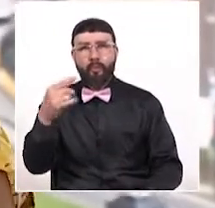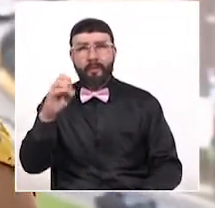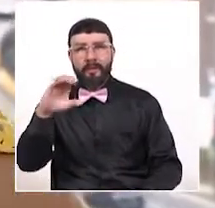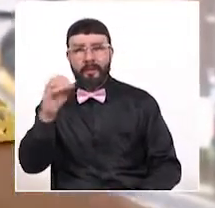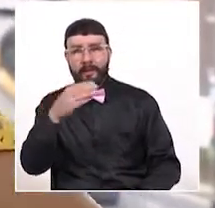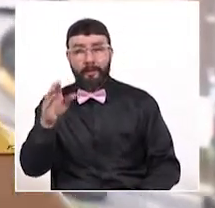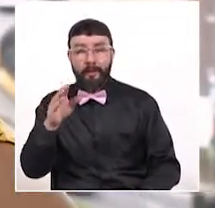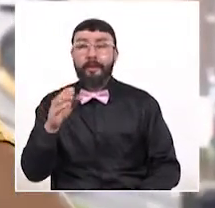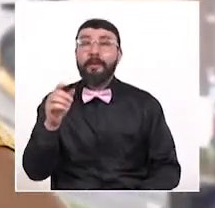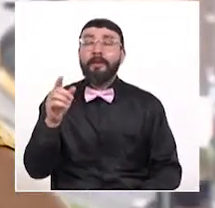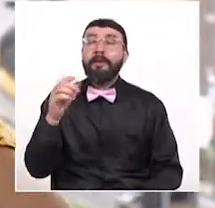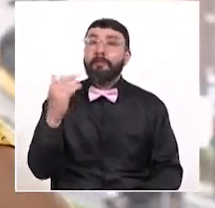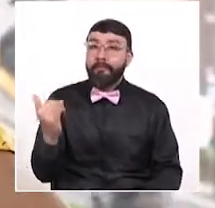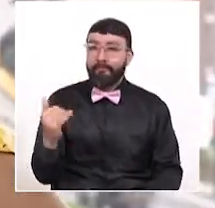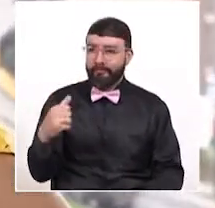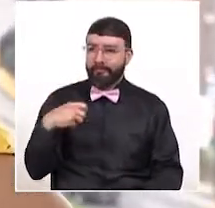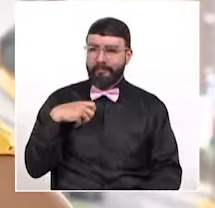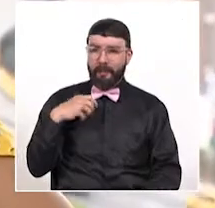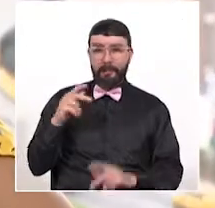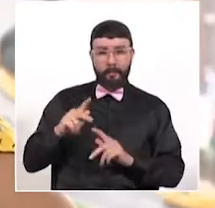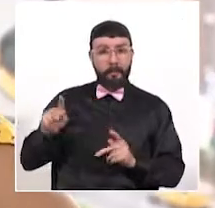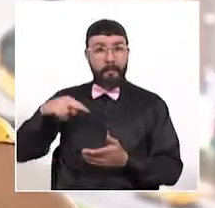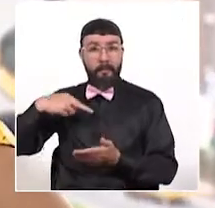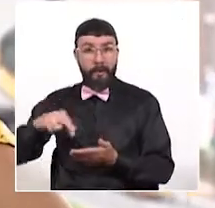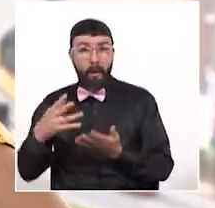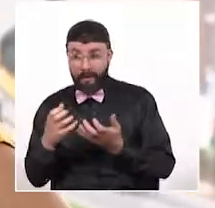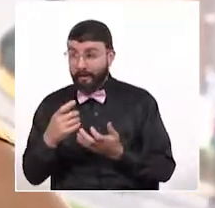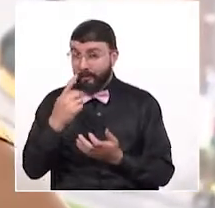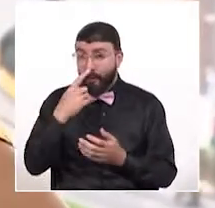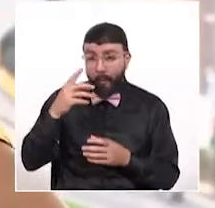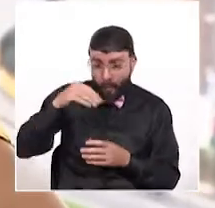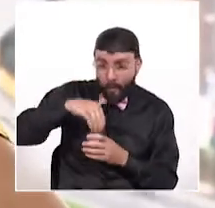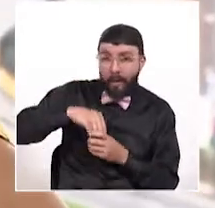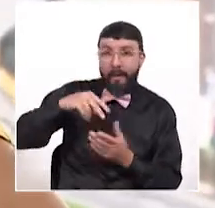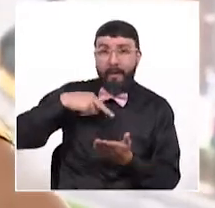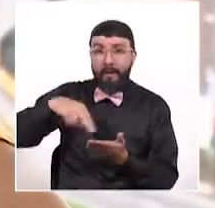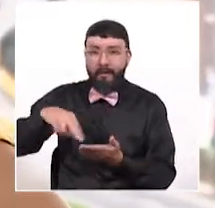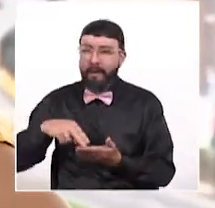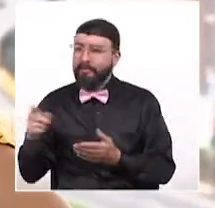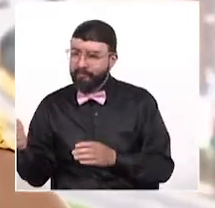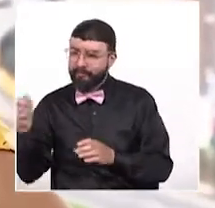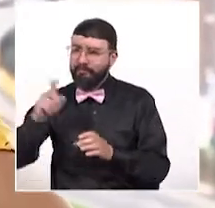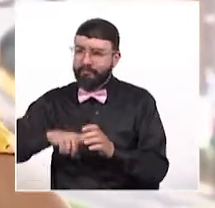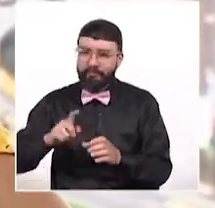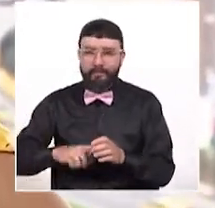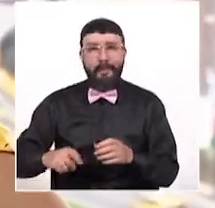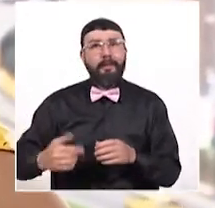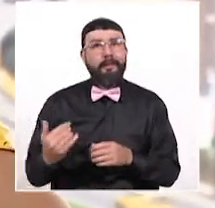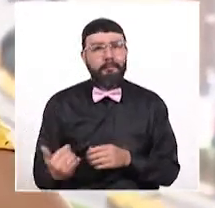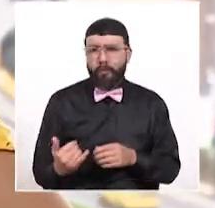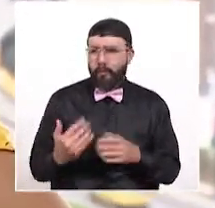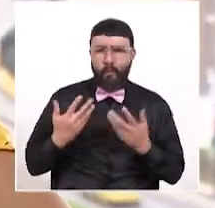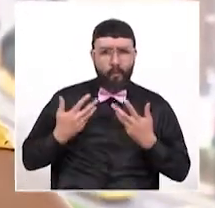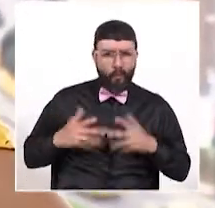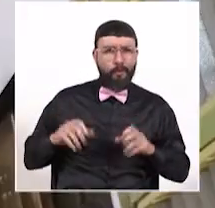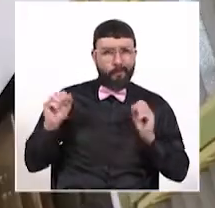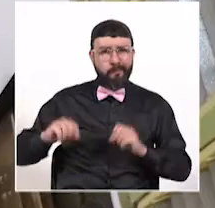bailarines y personas interesadas en la danza para la creación de grupos Prebase, Base y Escuela.